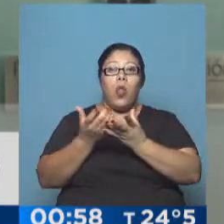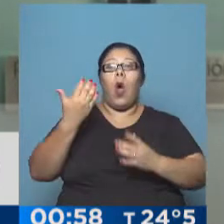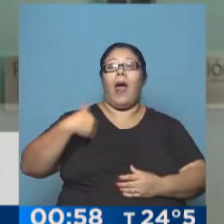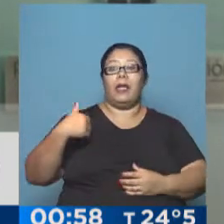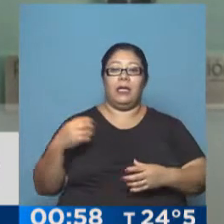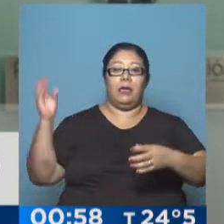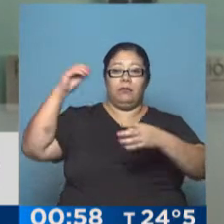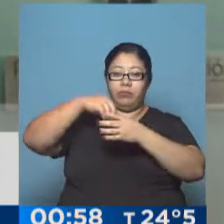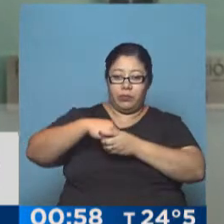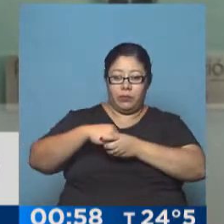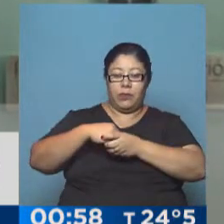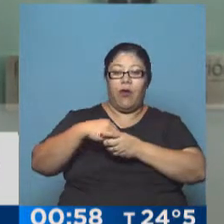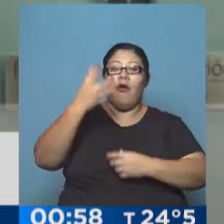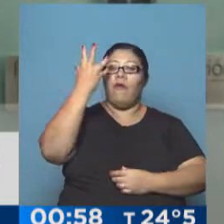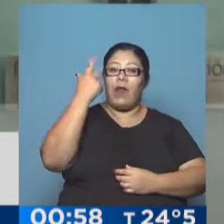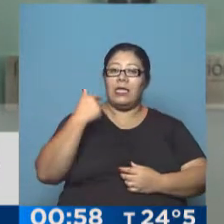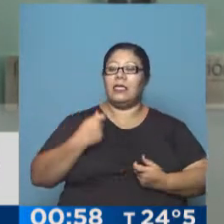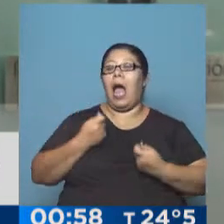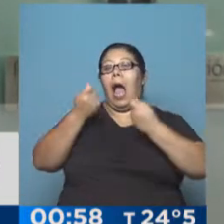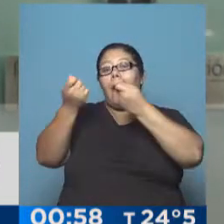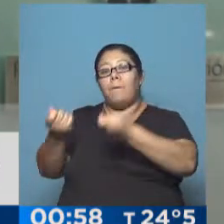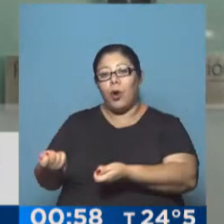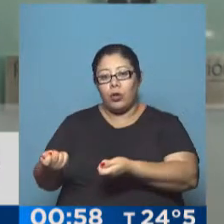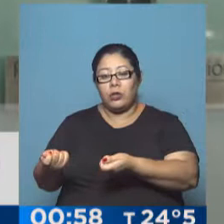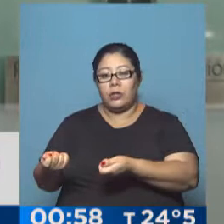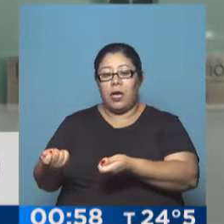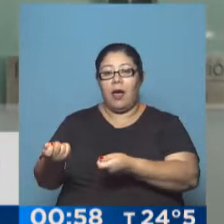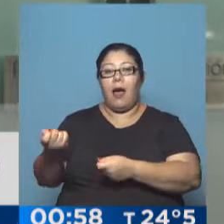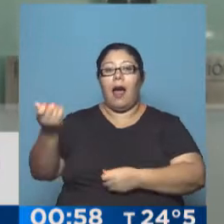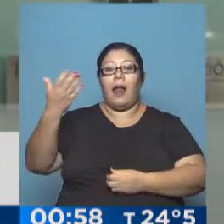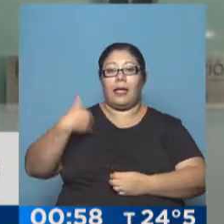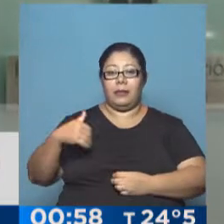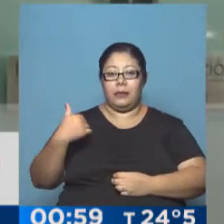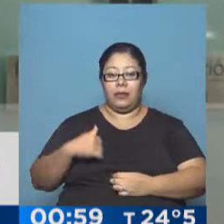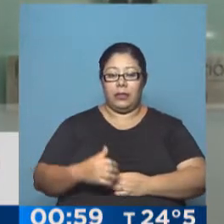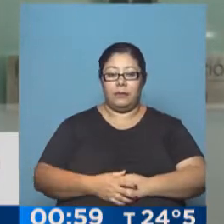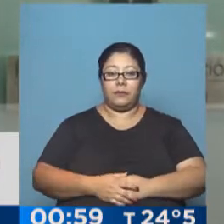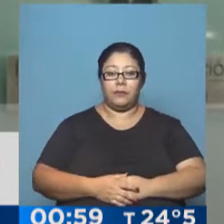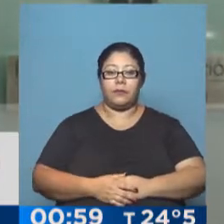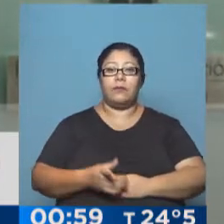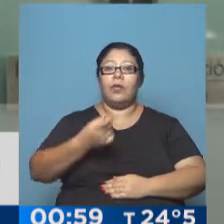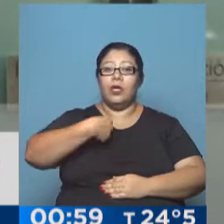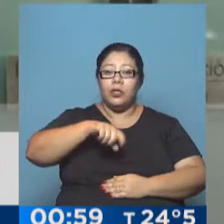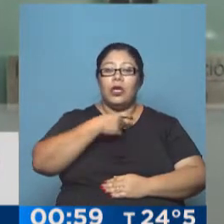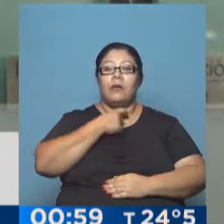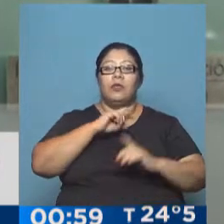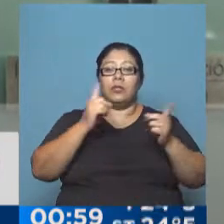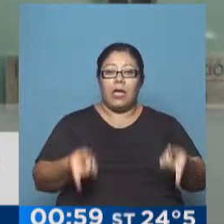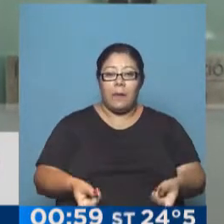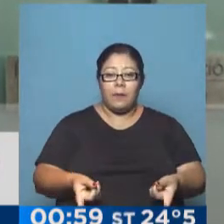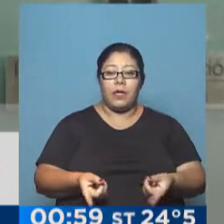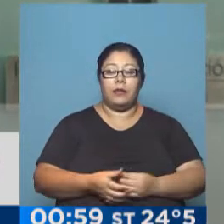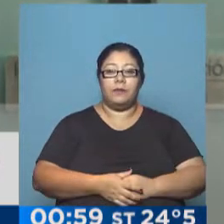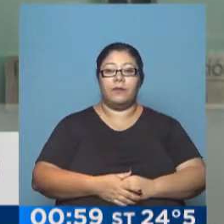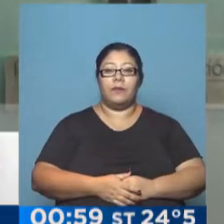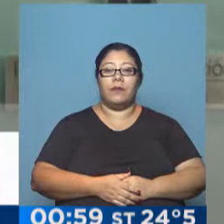apoya la candidatura de Argentina en la OCDE. Deseamos también que puedan